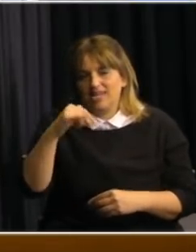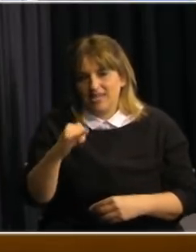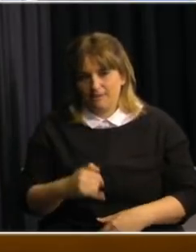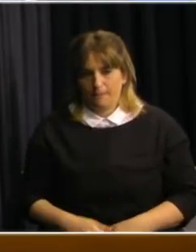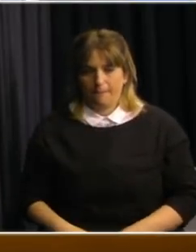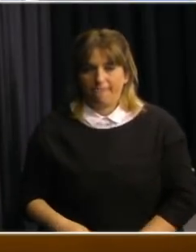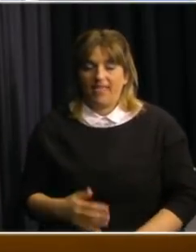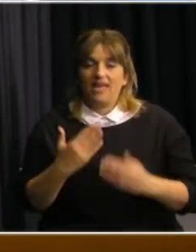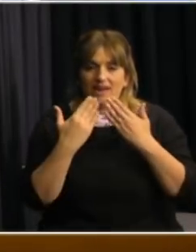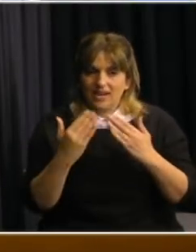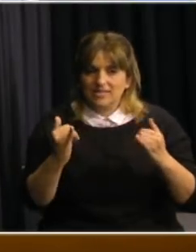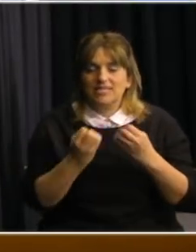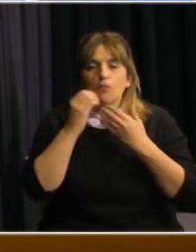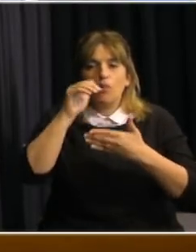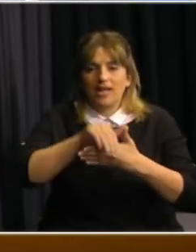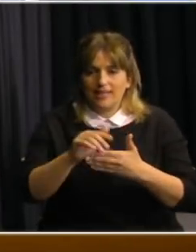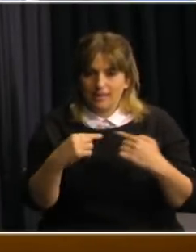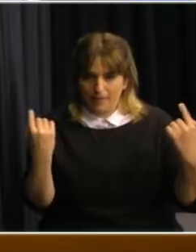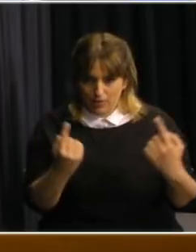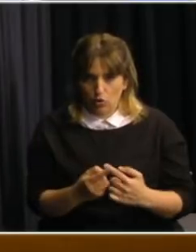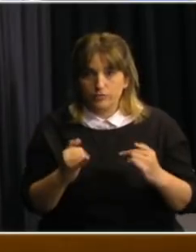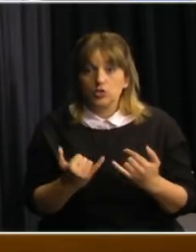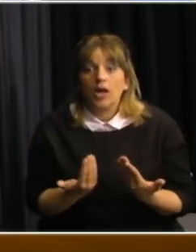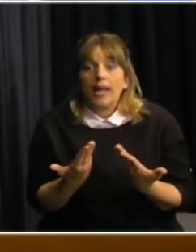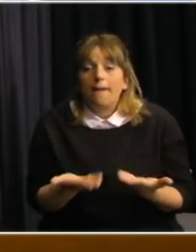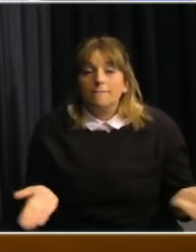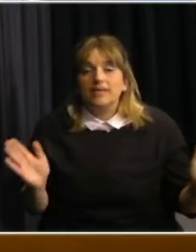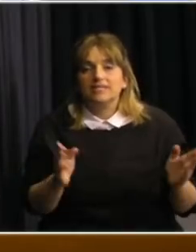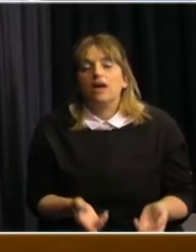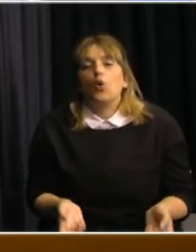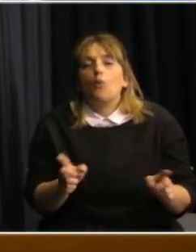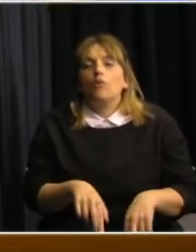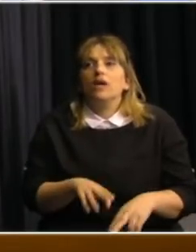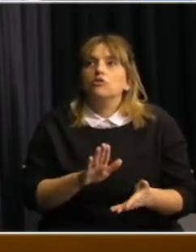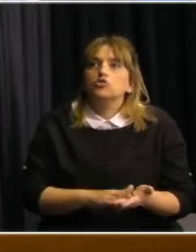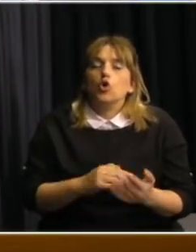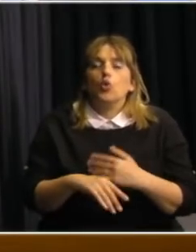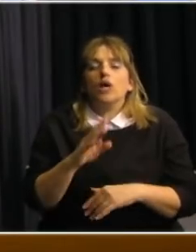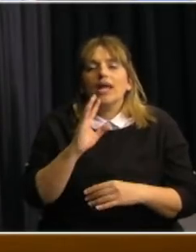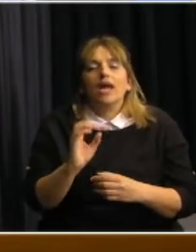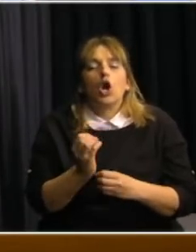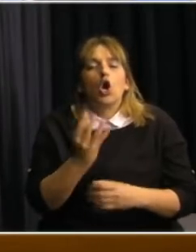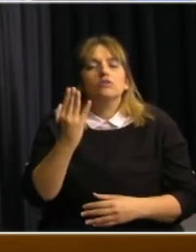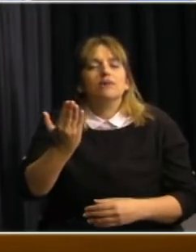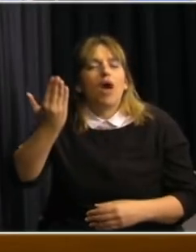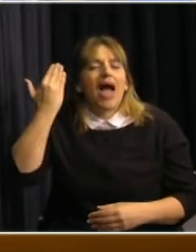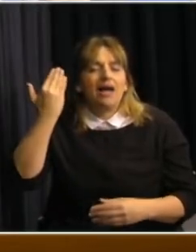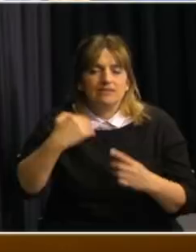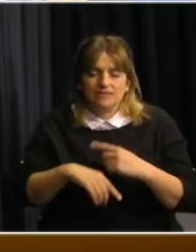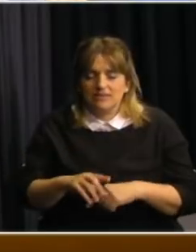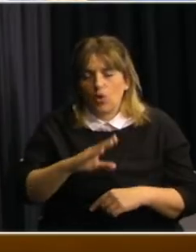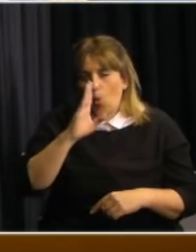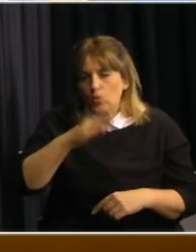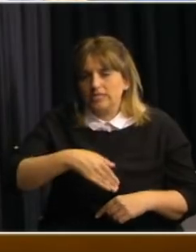Gracias, Rafael, y buenas tardes también. Yo quería empezar retomando conceptos de la conferencia pasada en julio, donde ahí